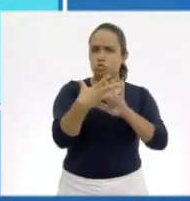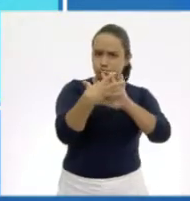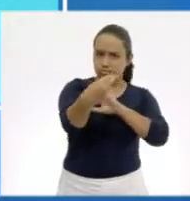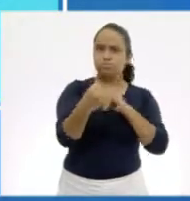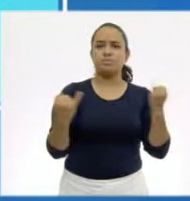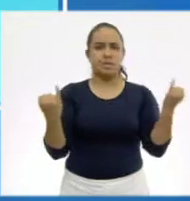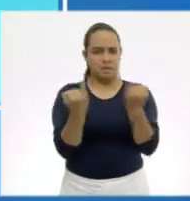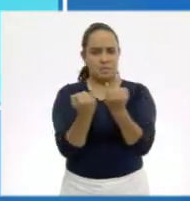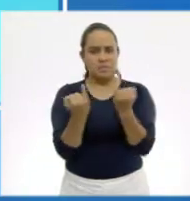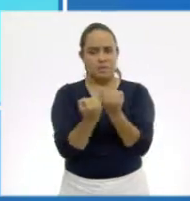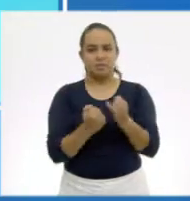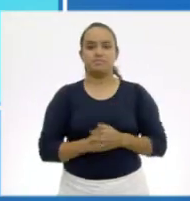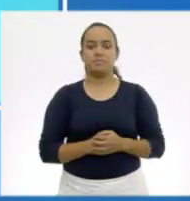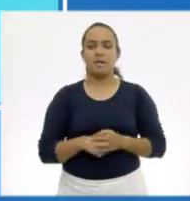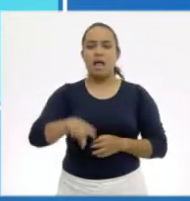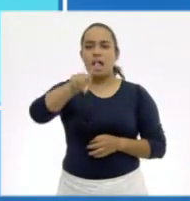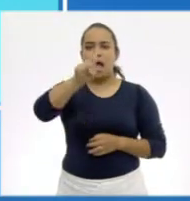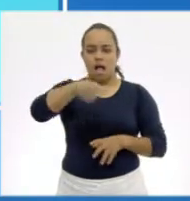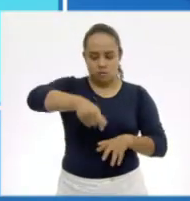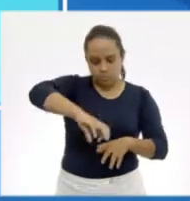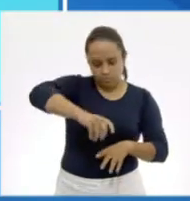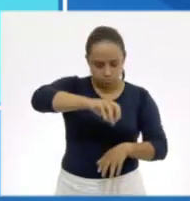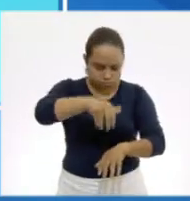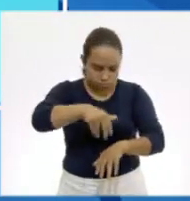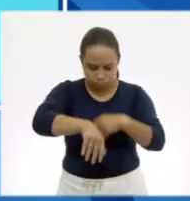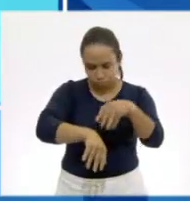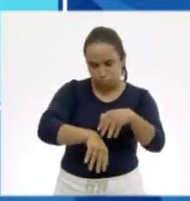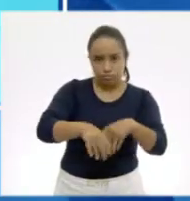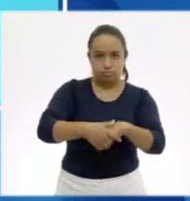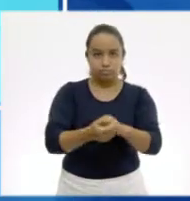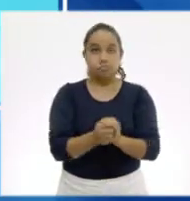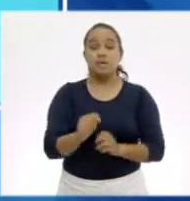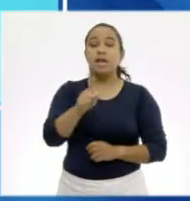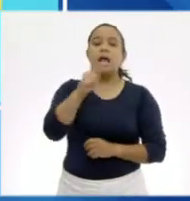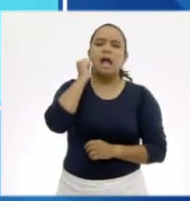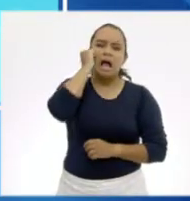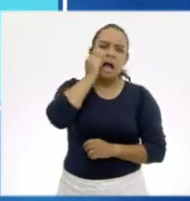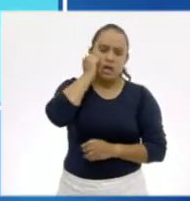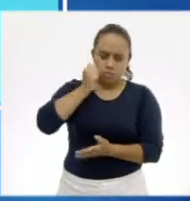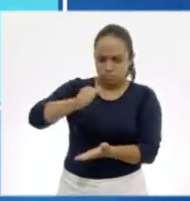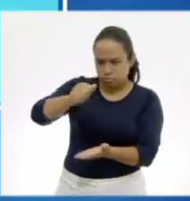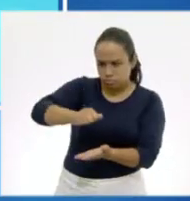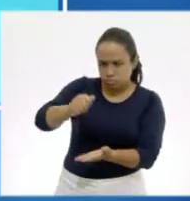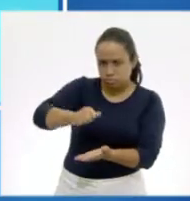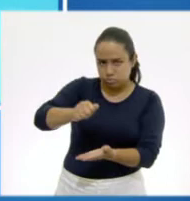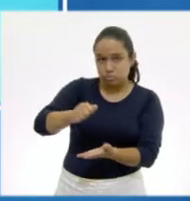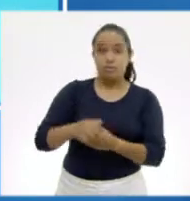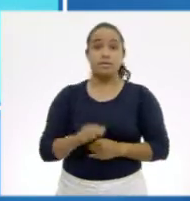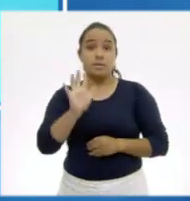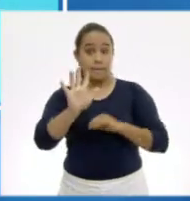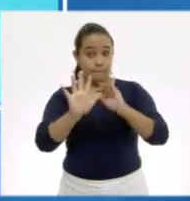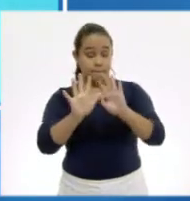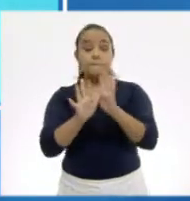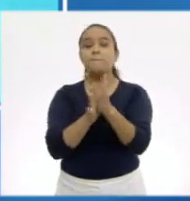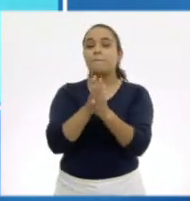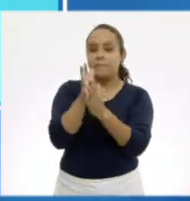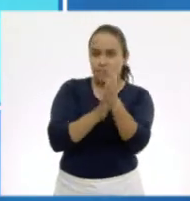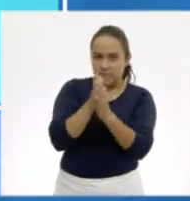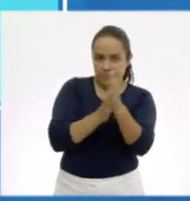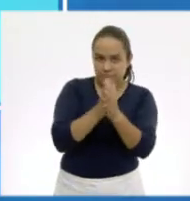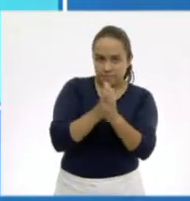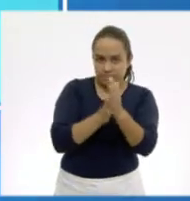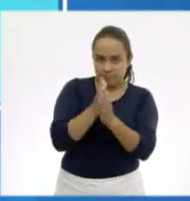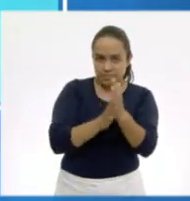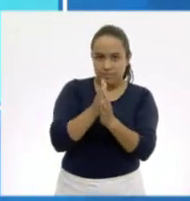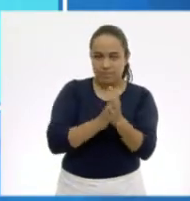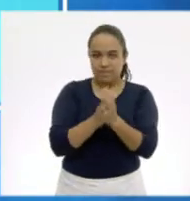correctamente. Moja tus manos. Usa suficiente jabón. Frota tus palmas una con